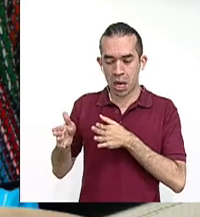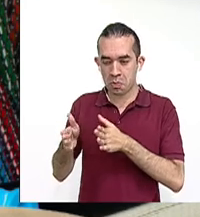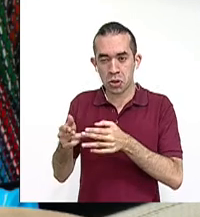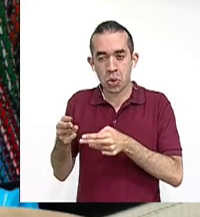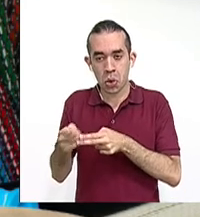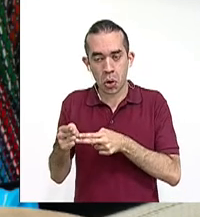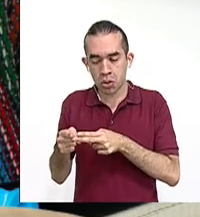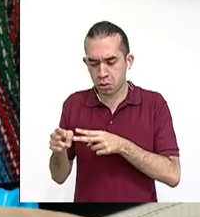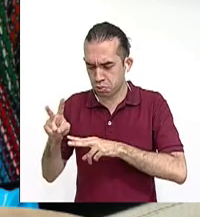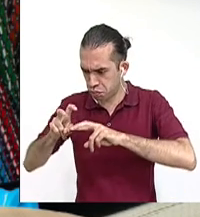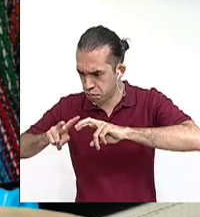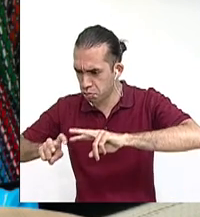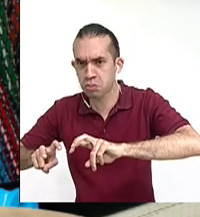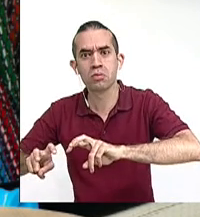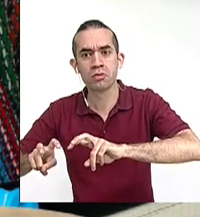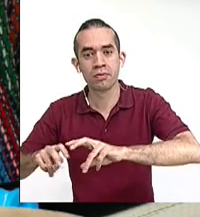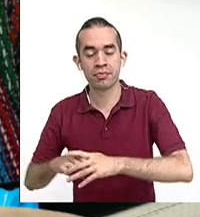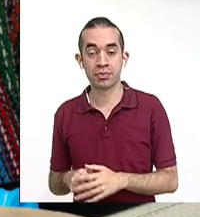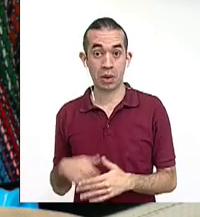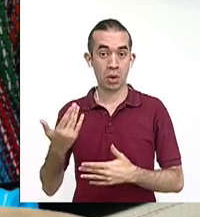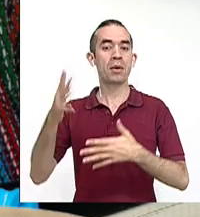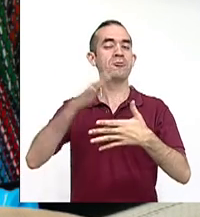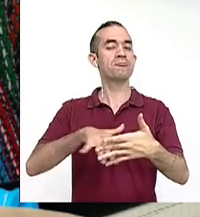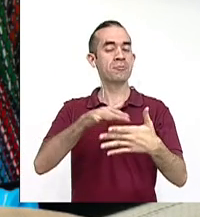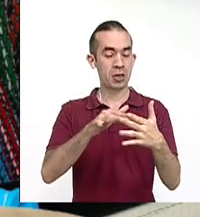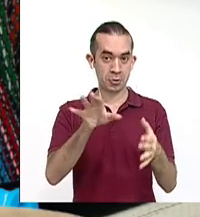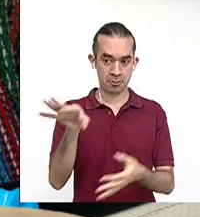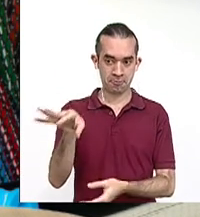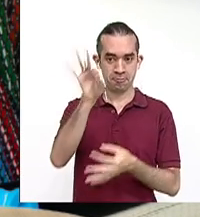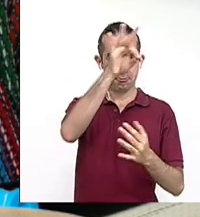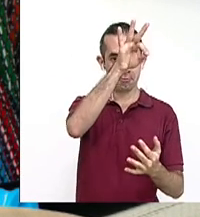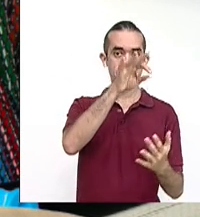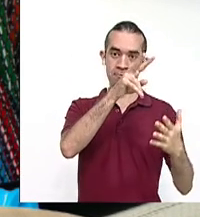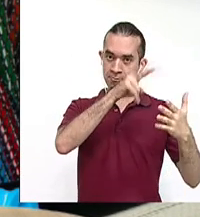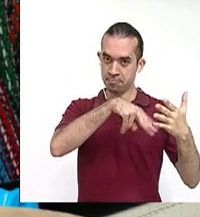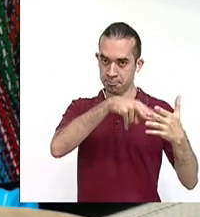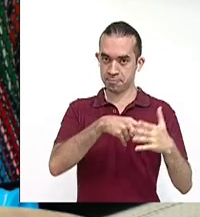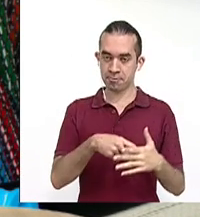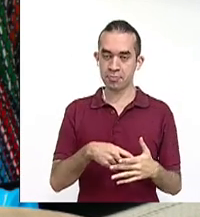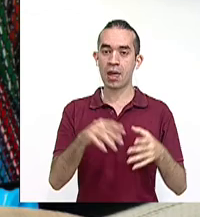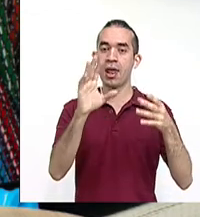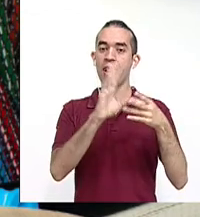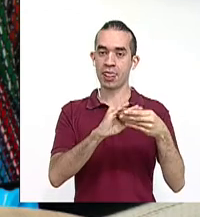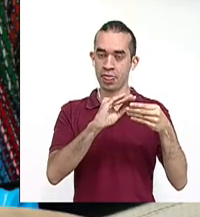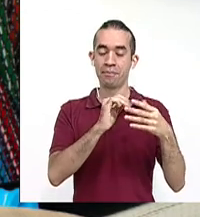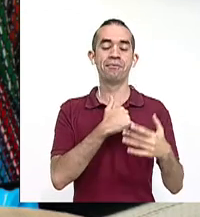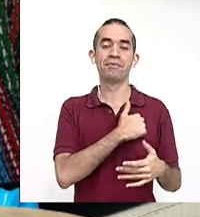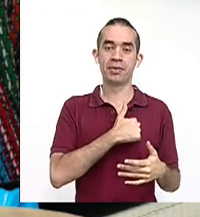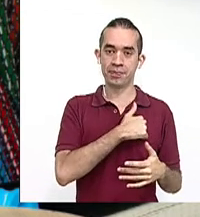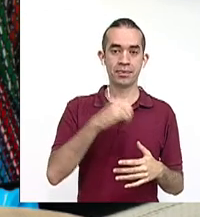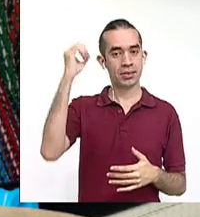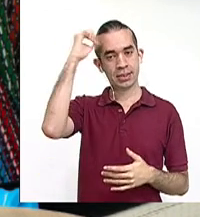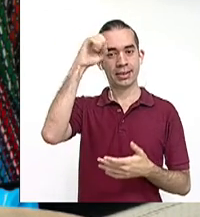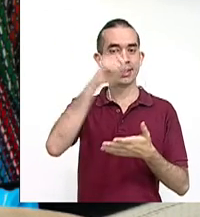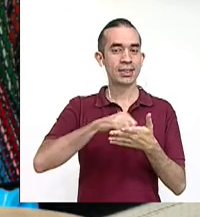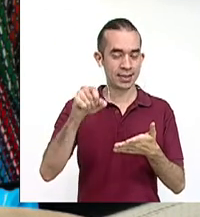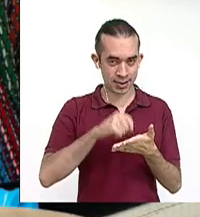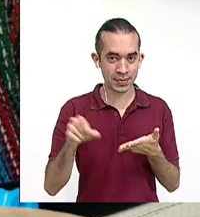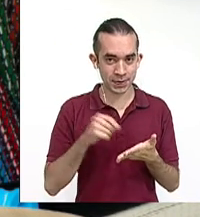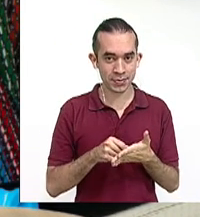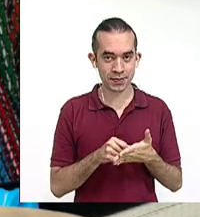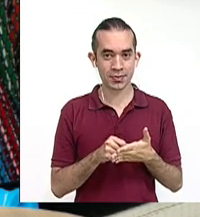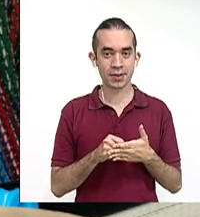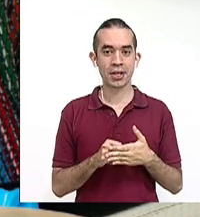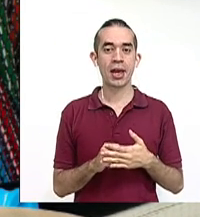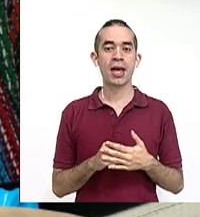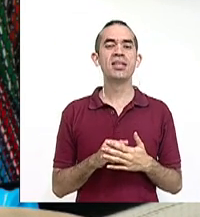revisar, lo vamos a estudiar. Este texto se encuentra dentro de los textos de carácter ensayístico. Y como bien lo